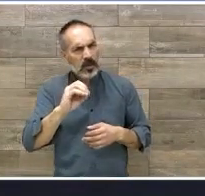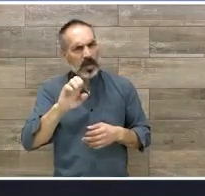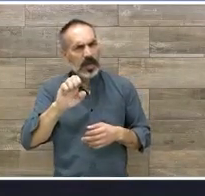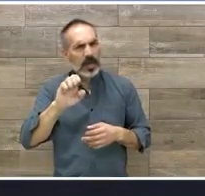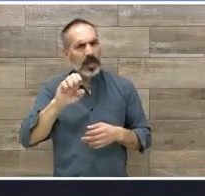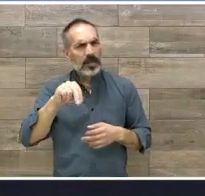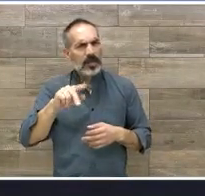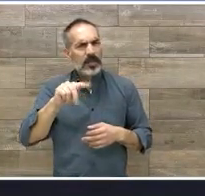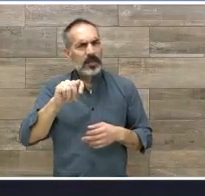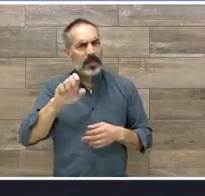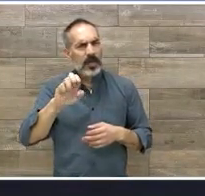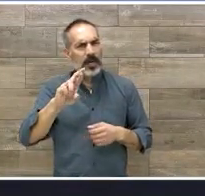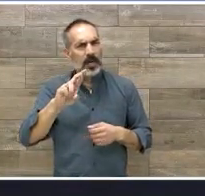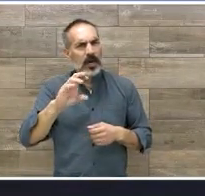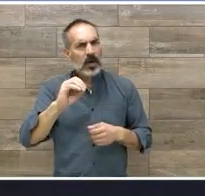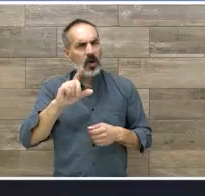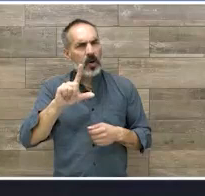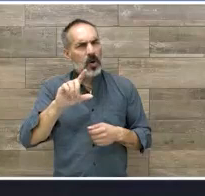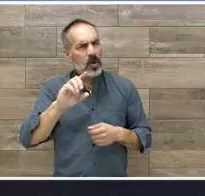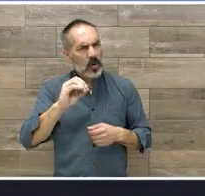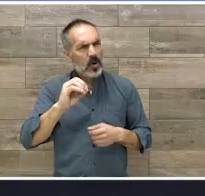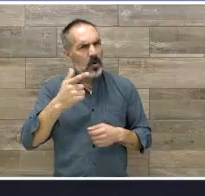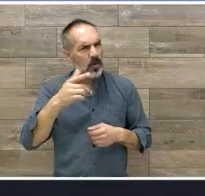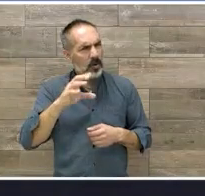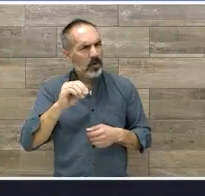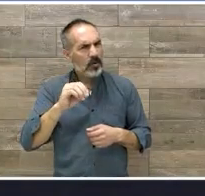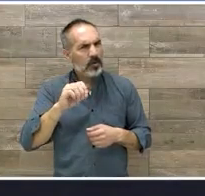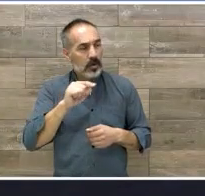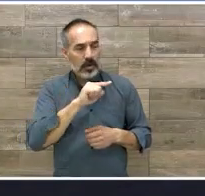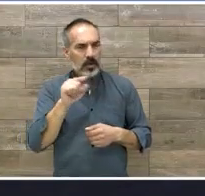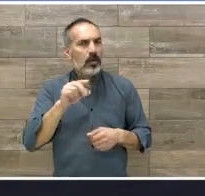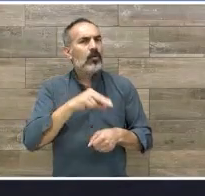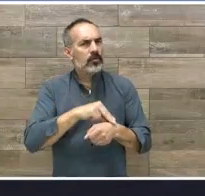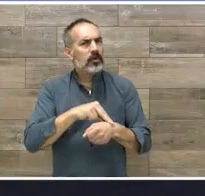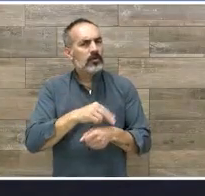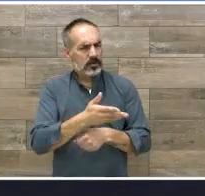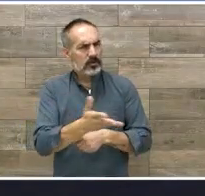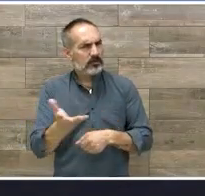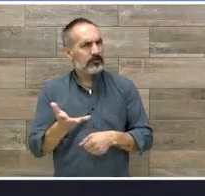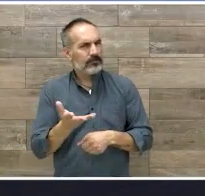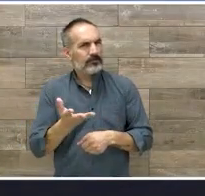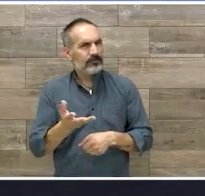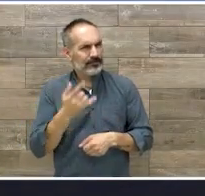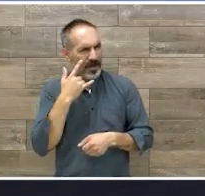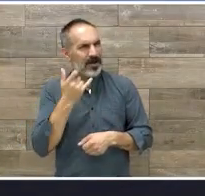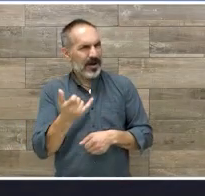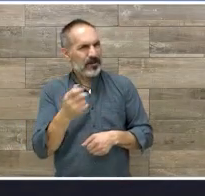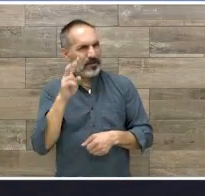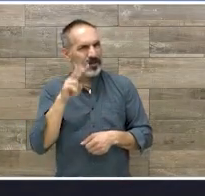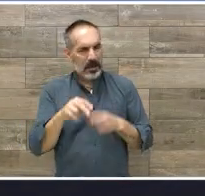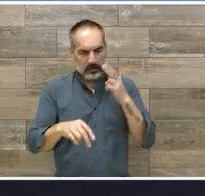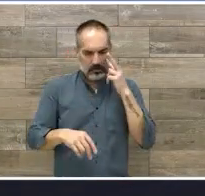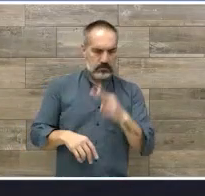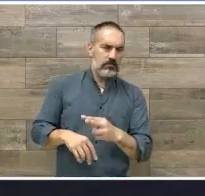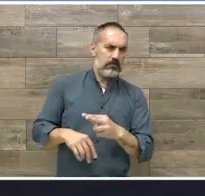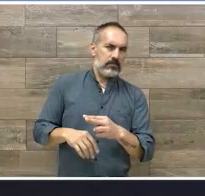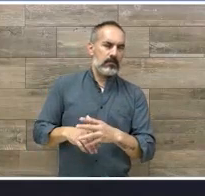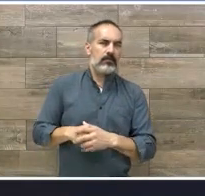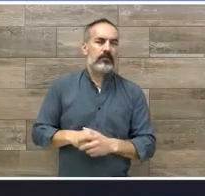habría entre algo que pudiera detectar el gastroenterólogo para que llegara a precisamente esta